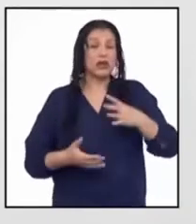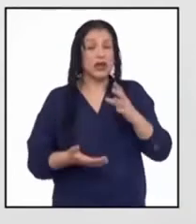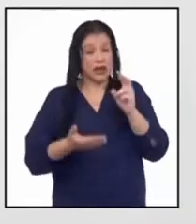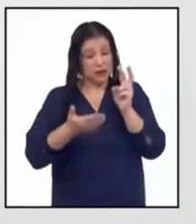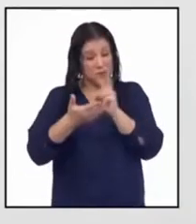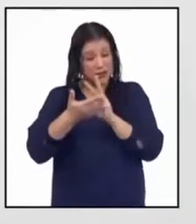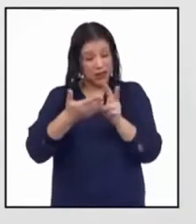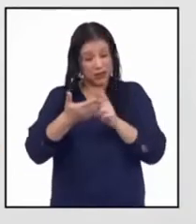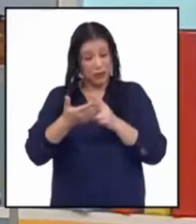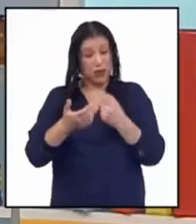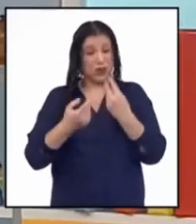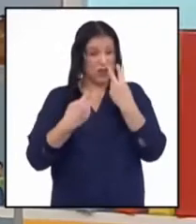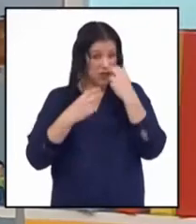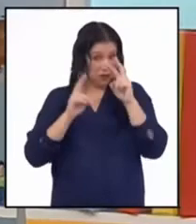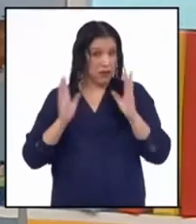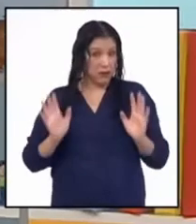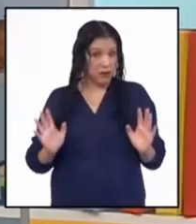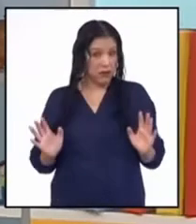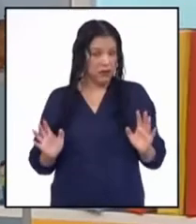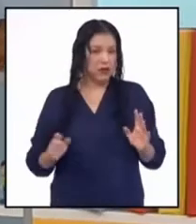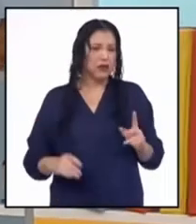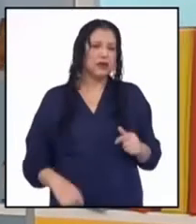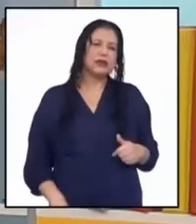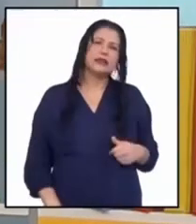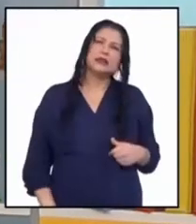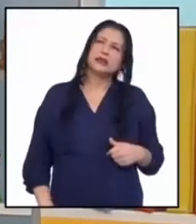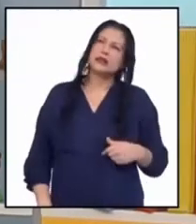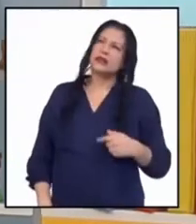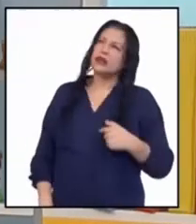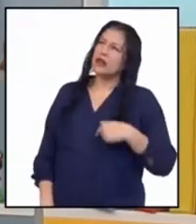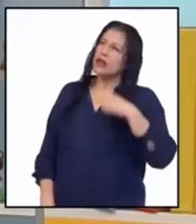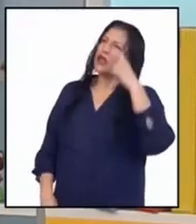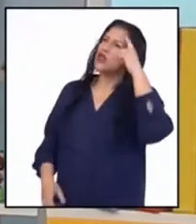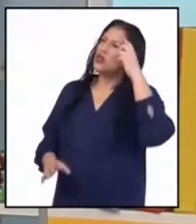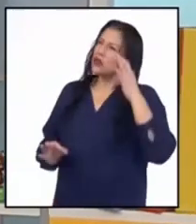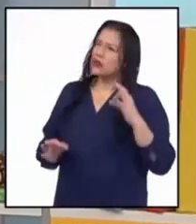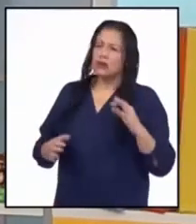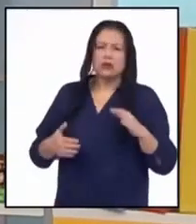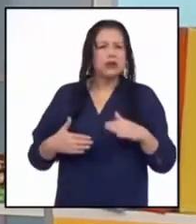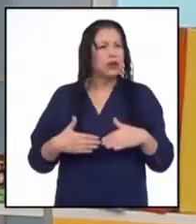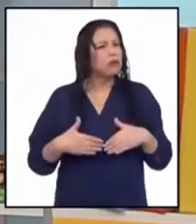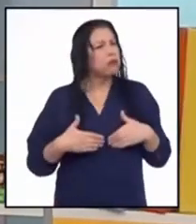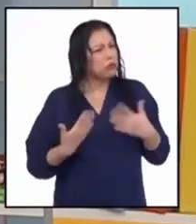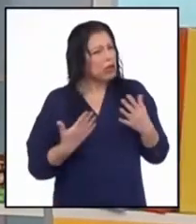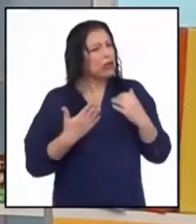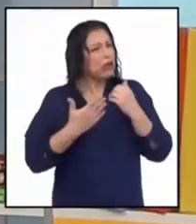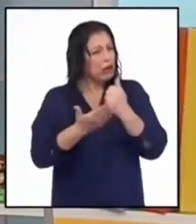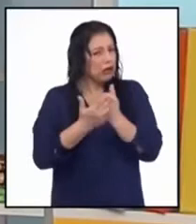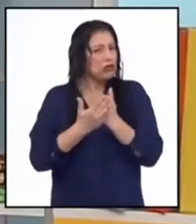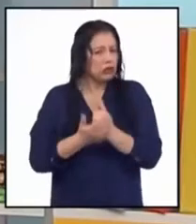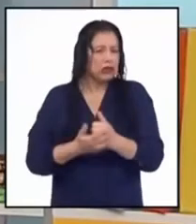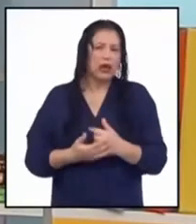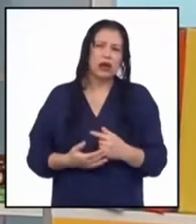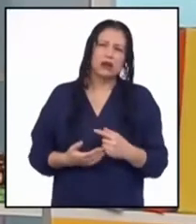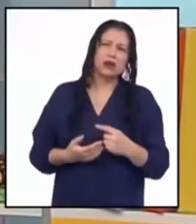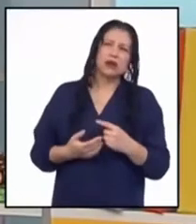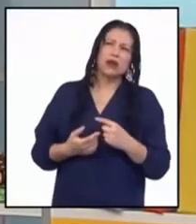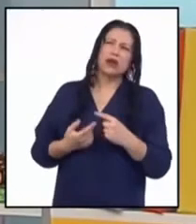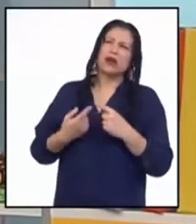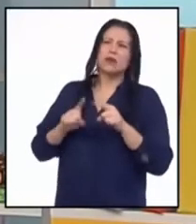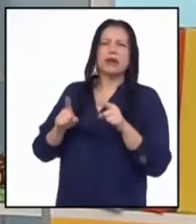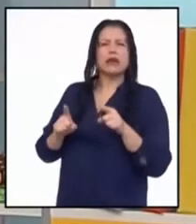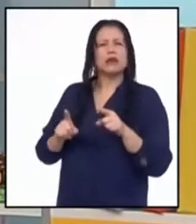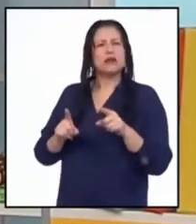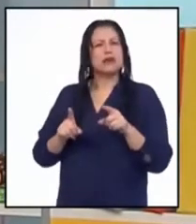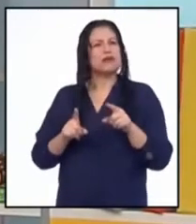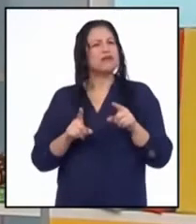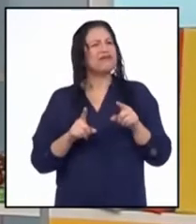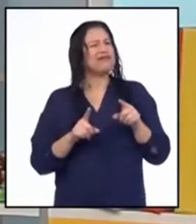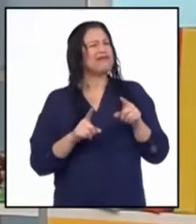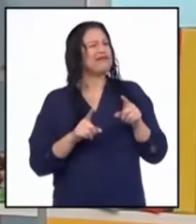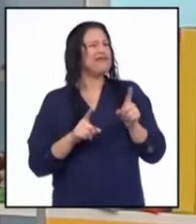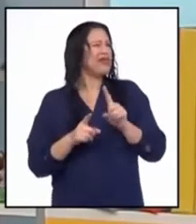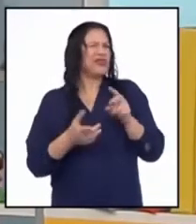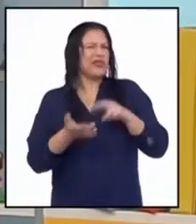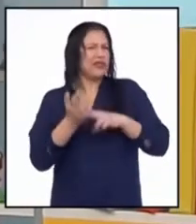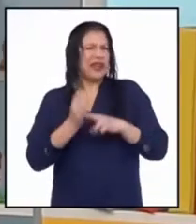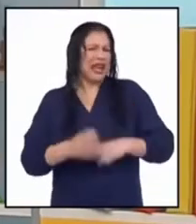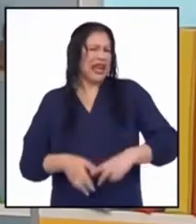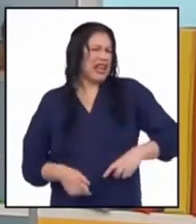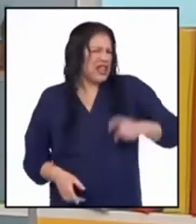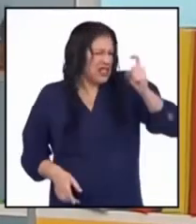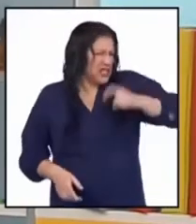quien estamos hablando? Yo creo que sí puede ayudar un poco, aunque también creo que no es completamente necesario.